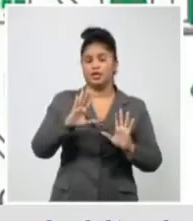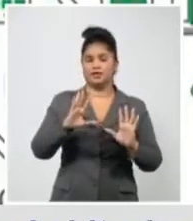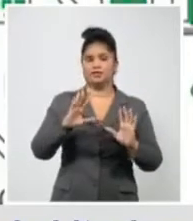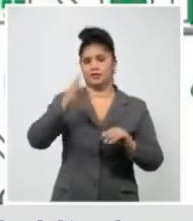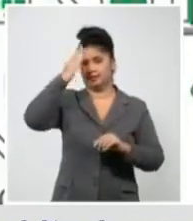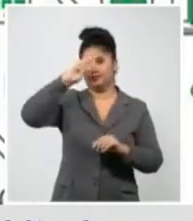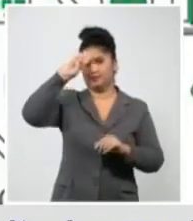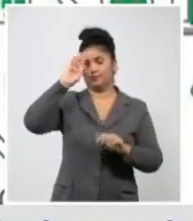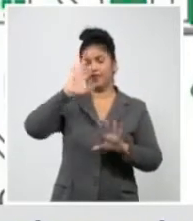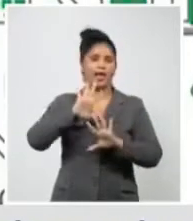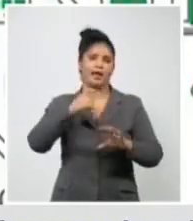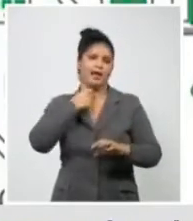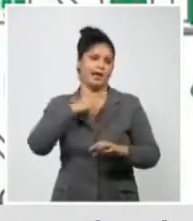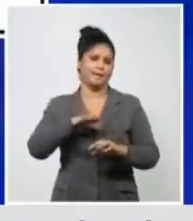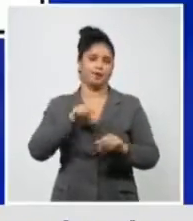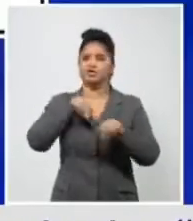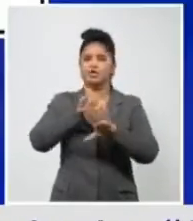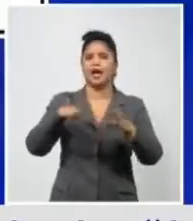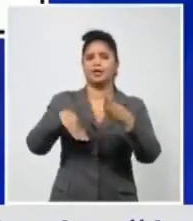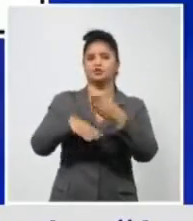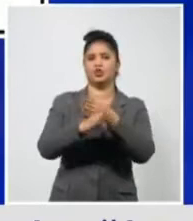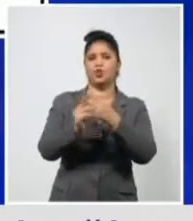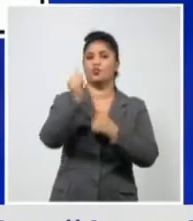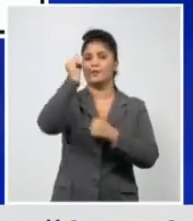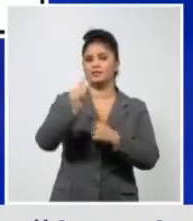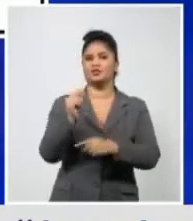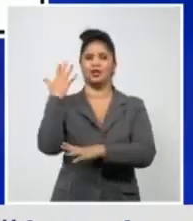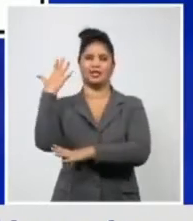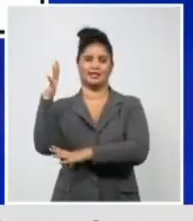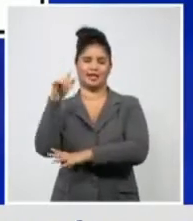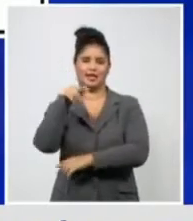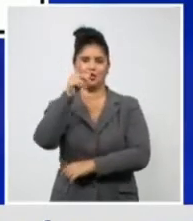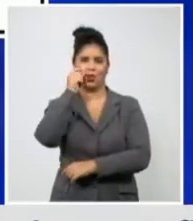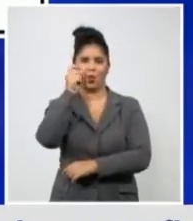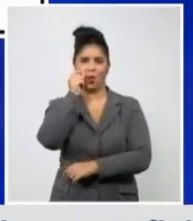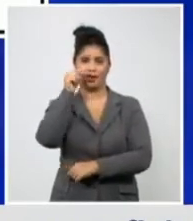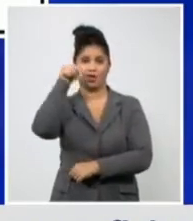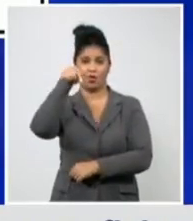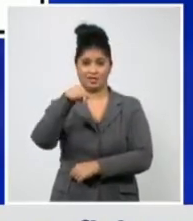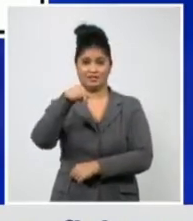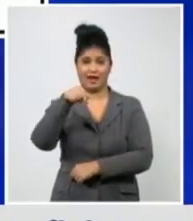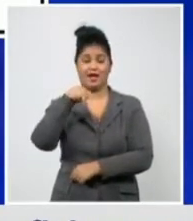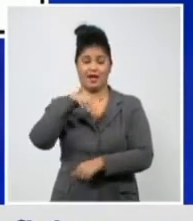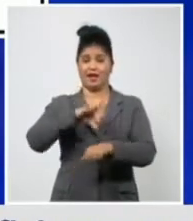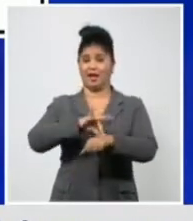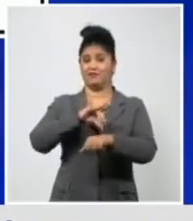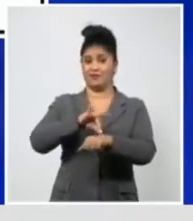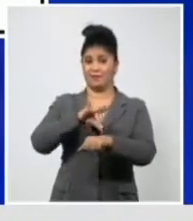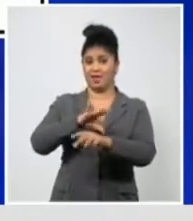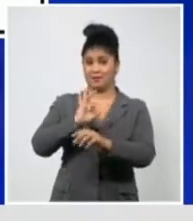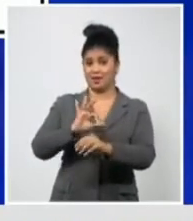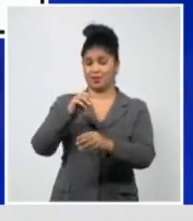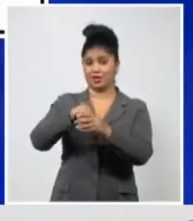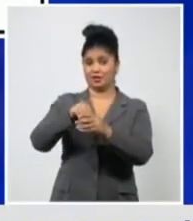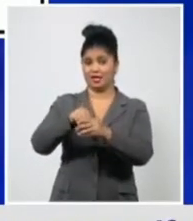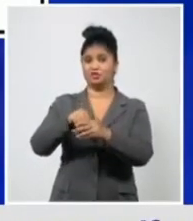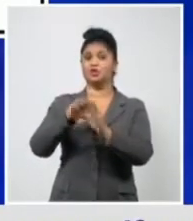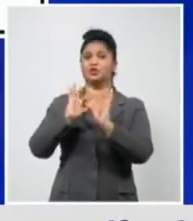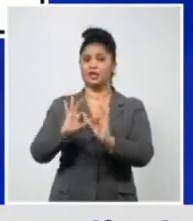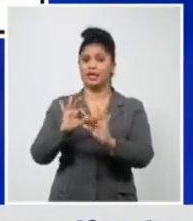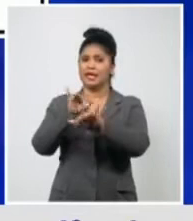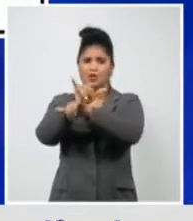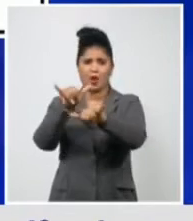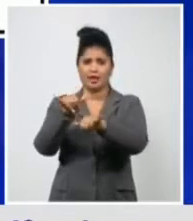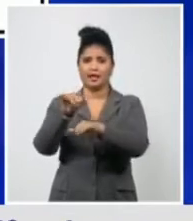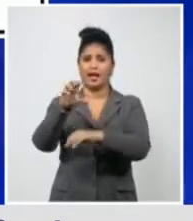entró, entró con un caso importado. Si se estableció, realmente tenemos que estudiar un poco más, pero no